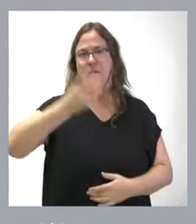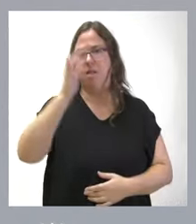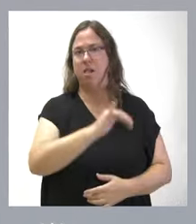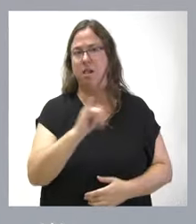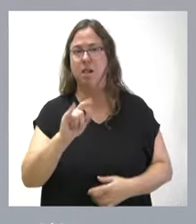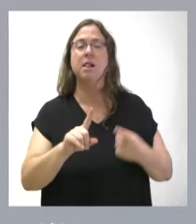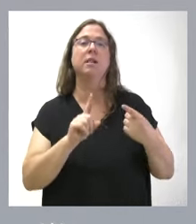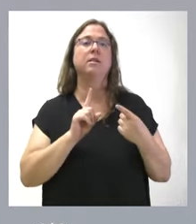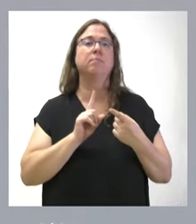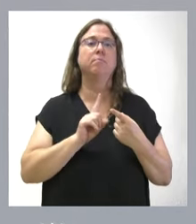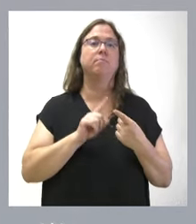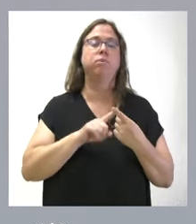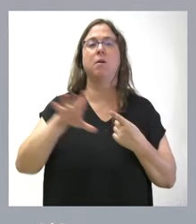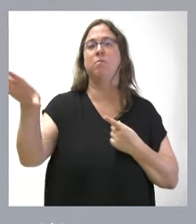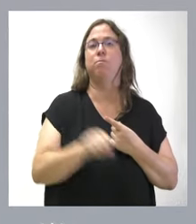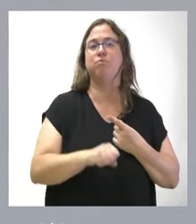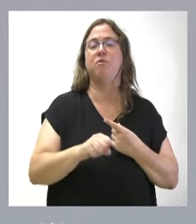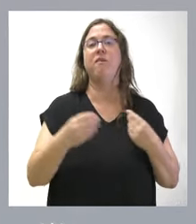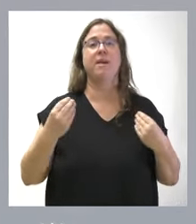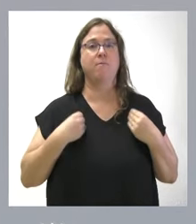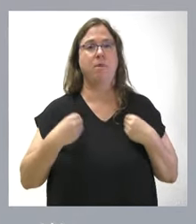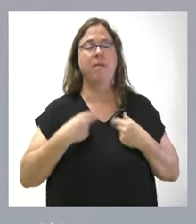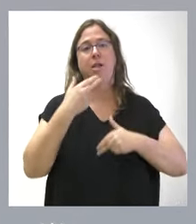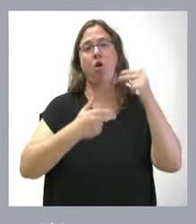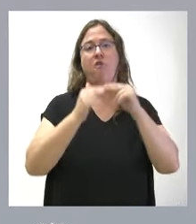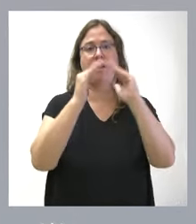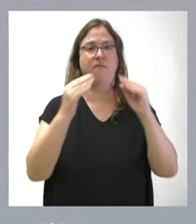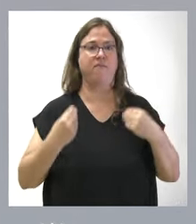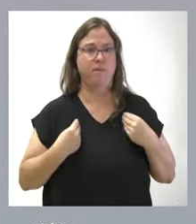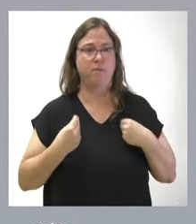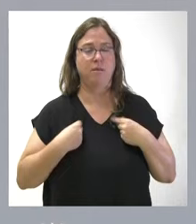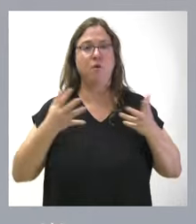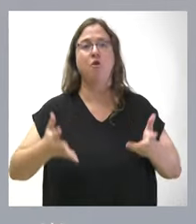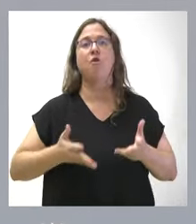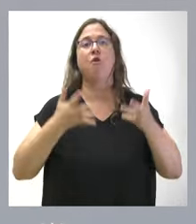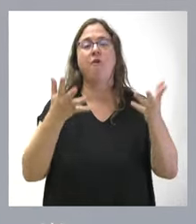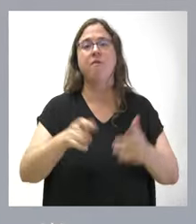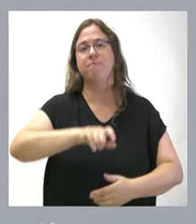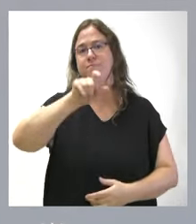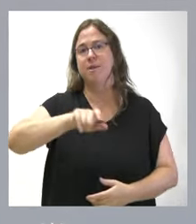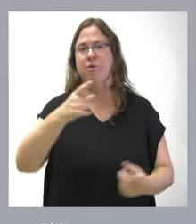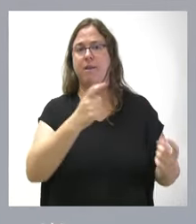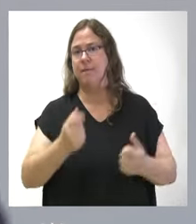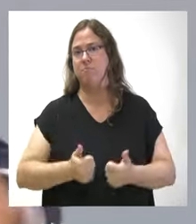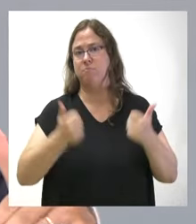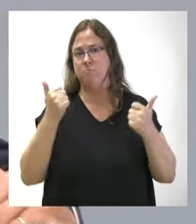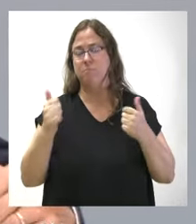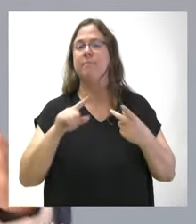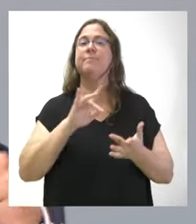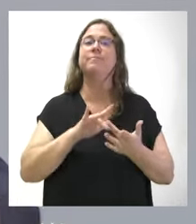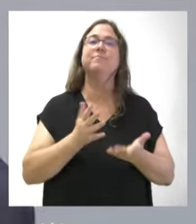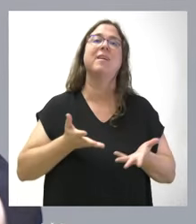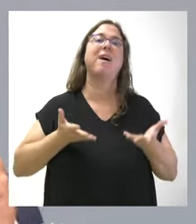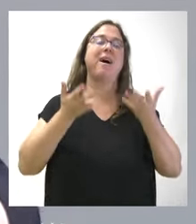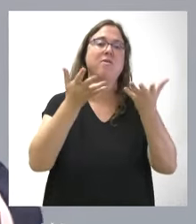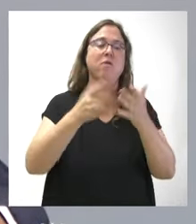Primero, la adquisición de viviendas y obras en viviendas para poner a disposición de aquellas personas que más lo necesitan. Un programa de ayuda al